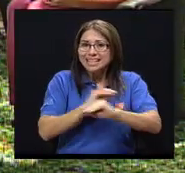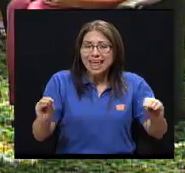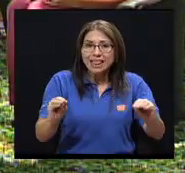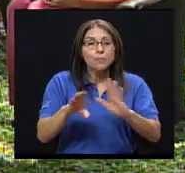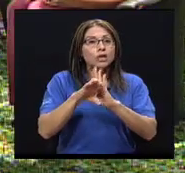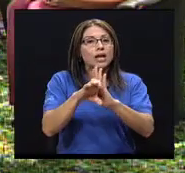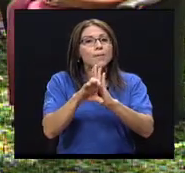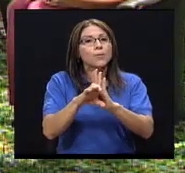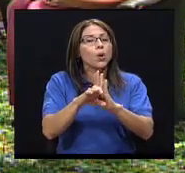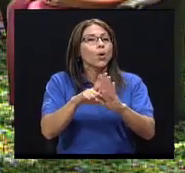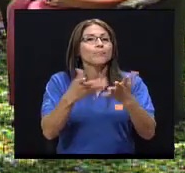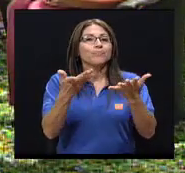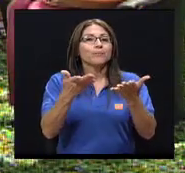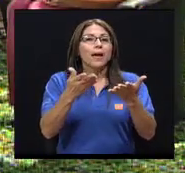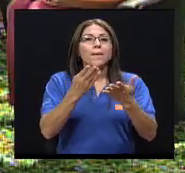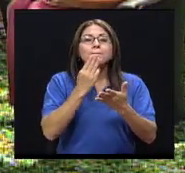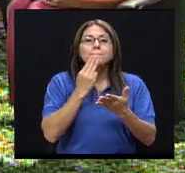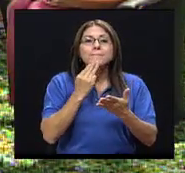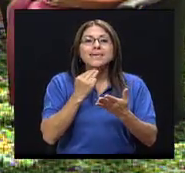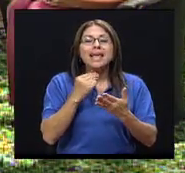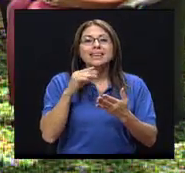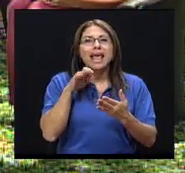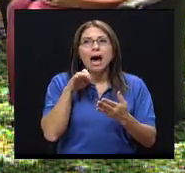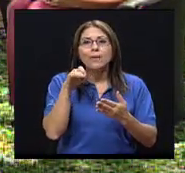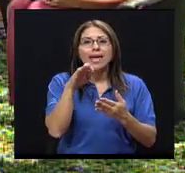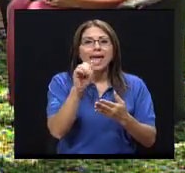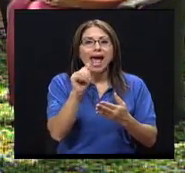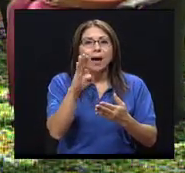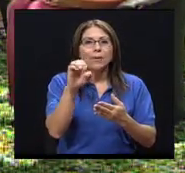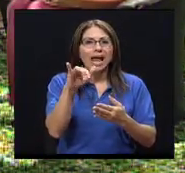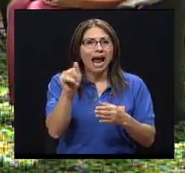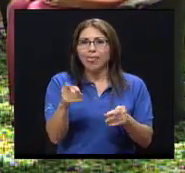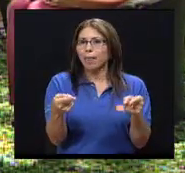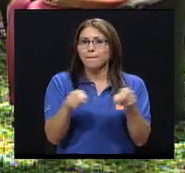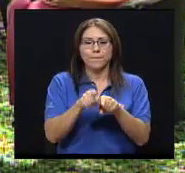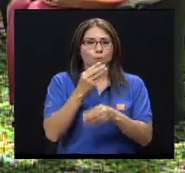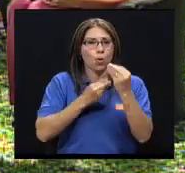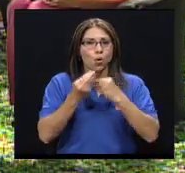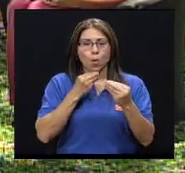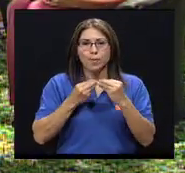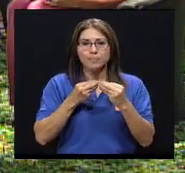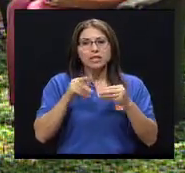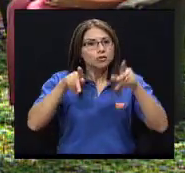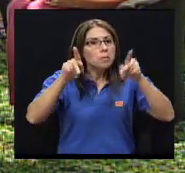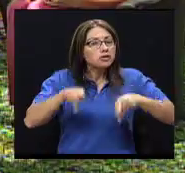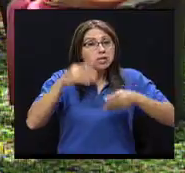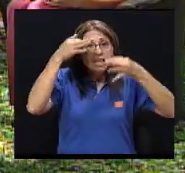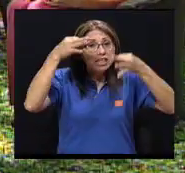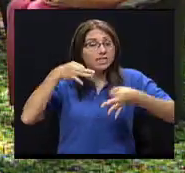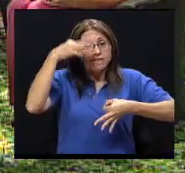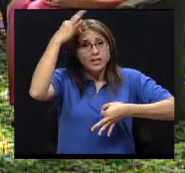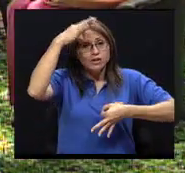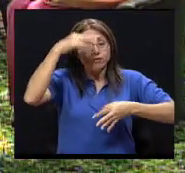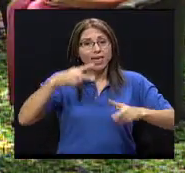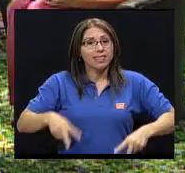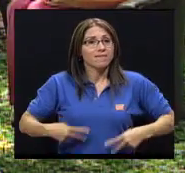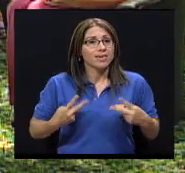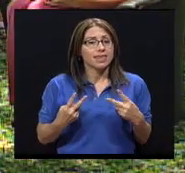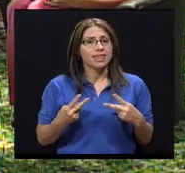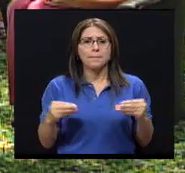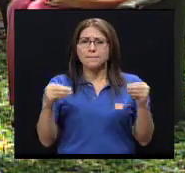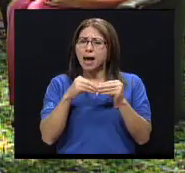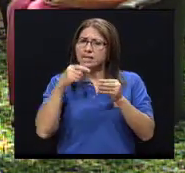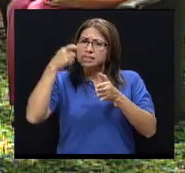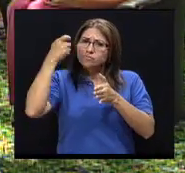derivados como, por ejemplo, la miel de abeja. O sea, se lleva esta filosofía de vida a un nivel mucho